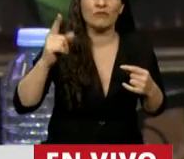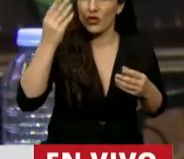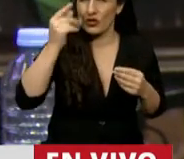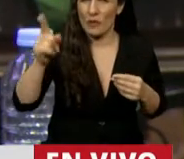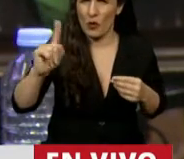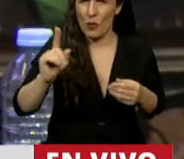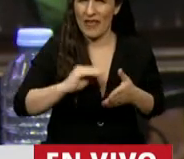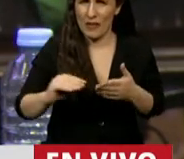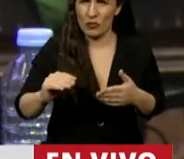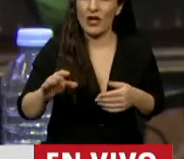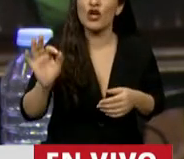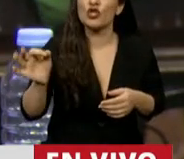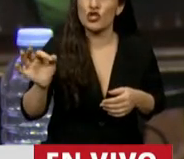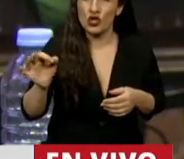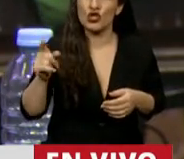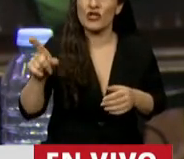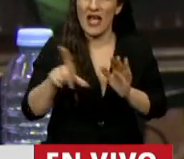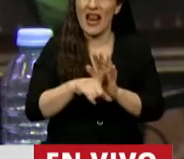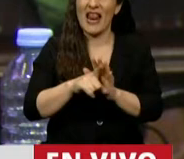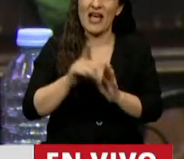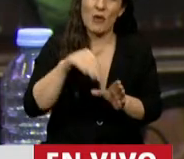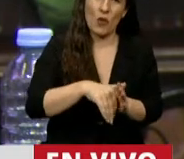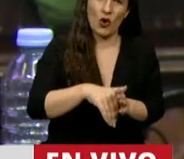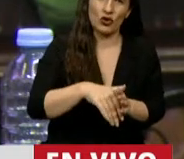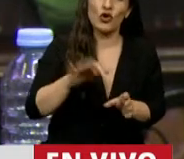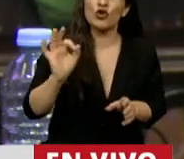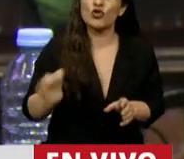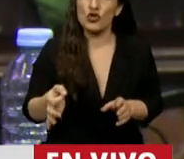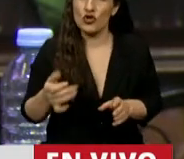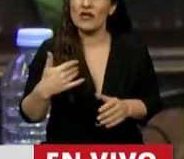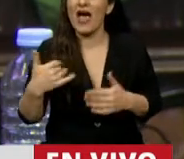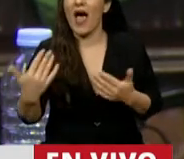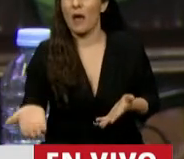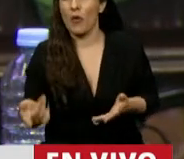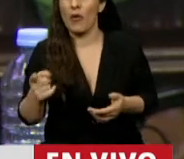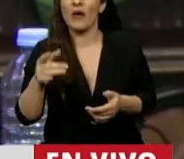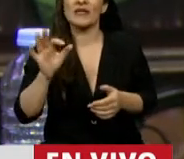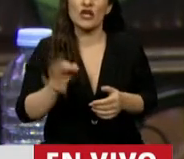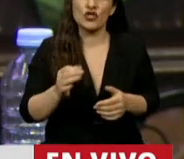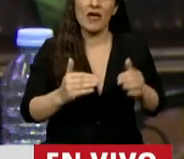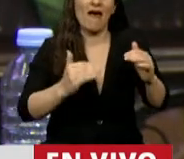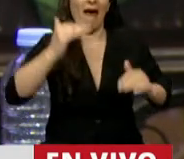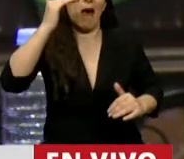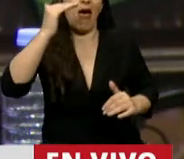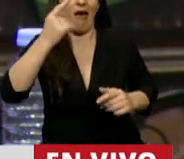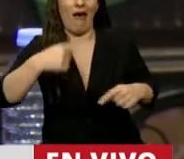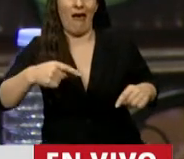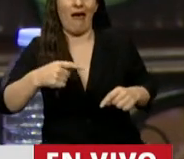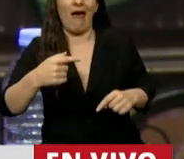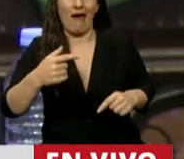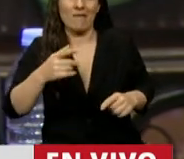haga problema, diputado, que sé cuáles son las leyes que votamos y sé dónde están los abusos y sabemos cuáles son los privilegios que se denotan acá.